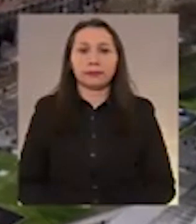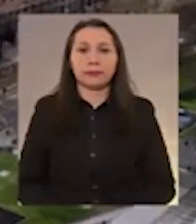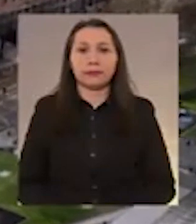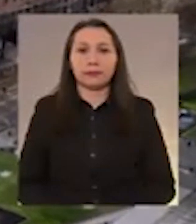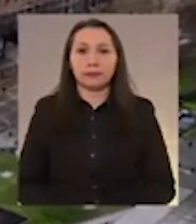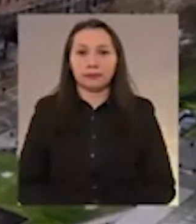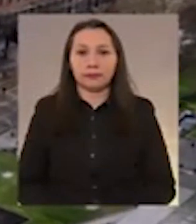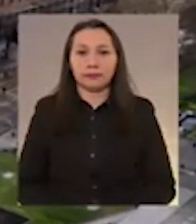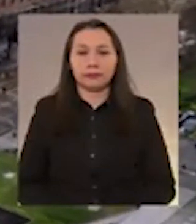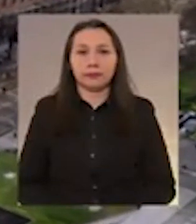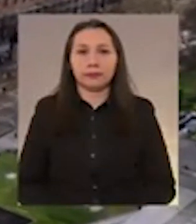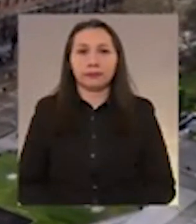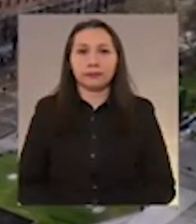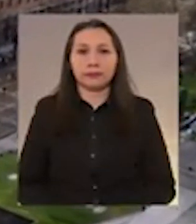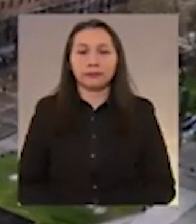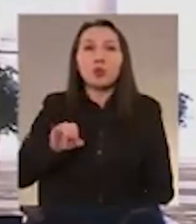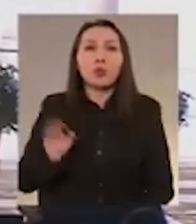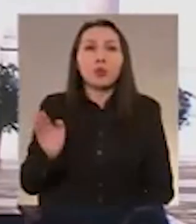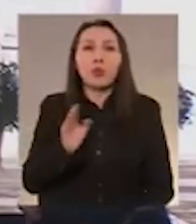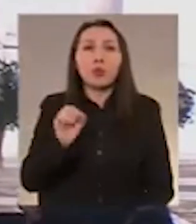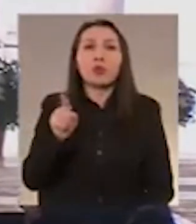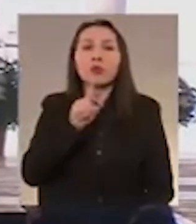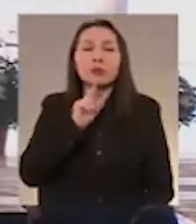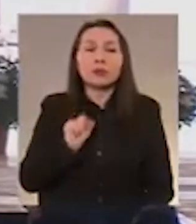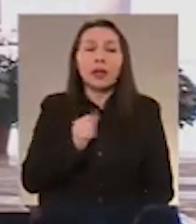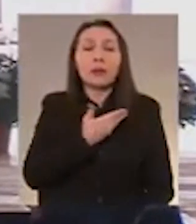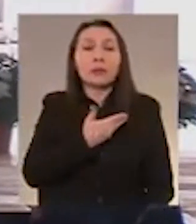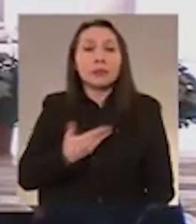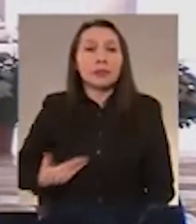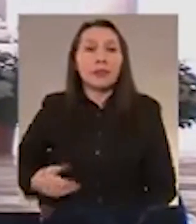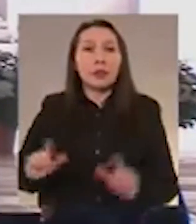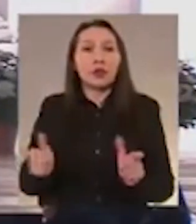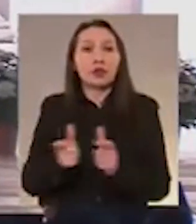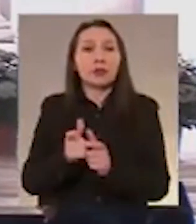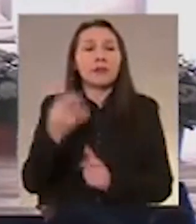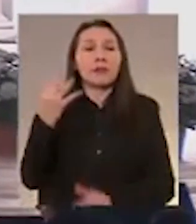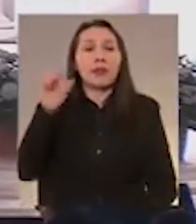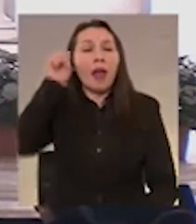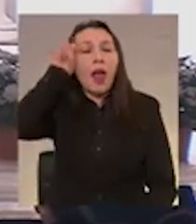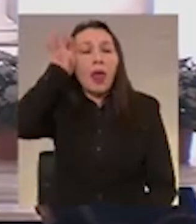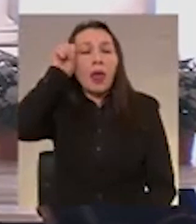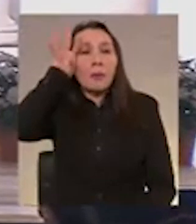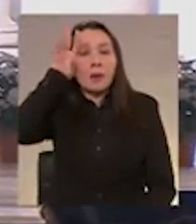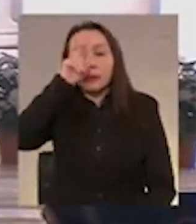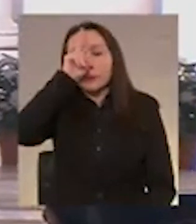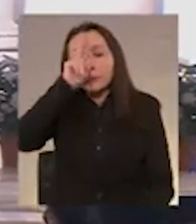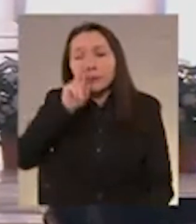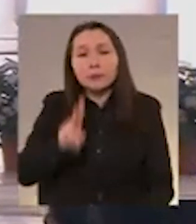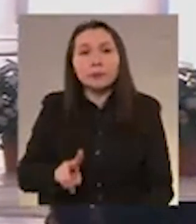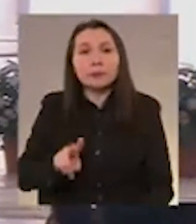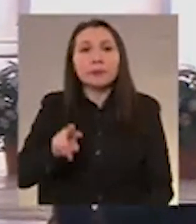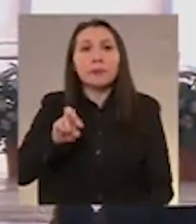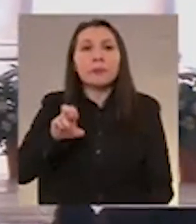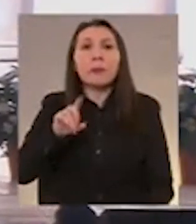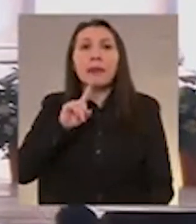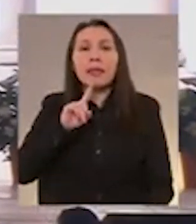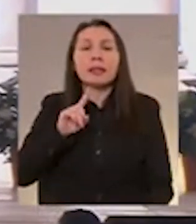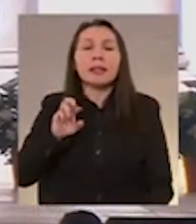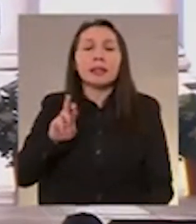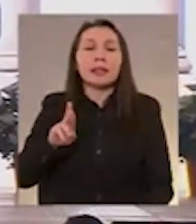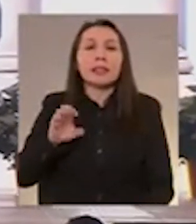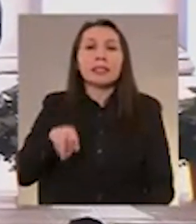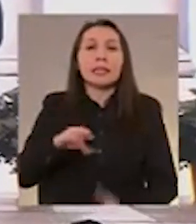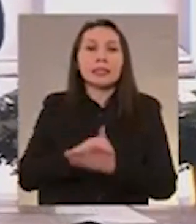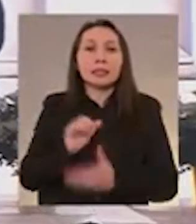En la conmemoración hubo un minuto de silencio. Los presidentes de Colombia, Gustavo Petro de México, Andrés Manuel López Obrador de